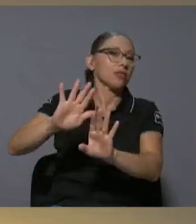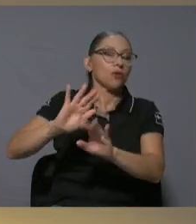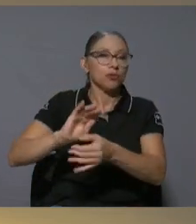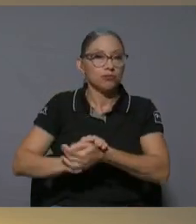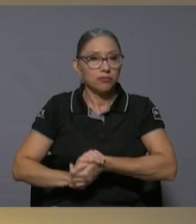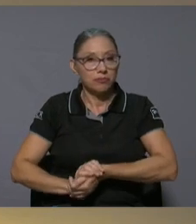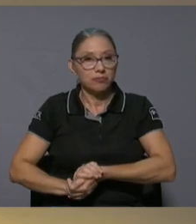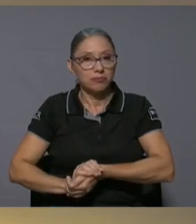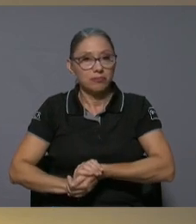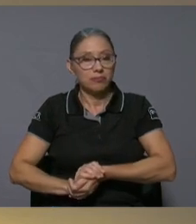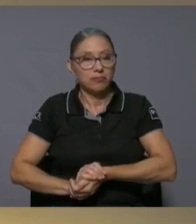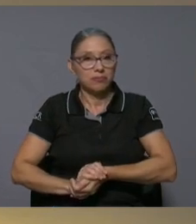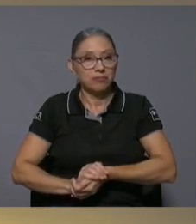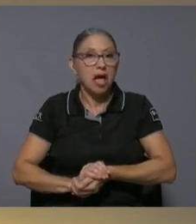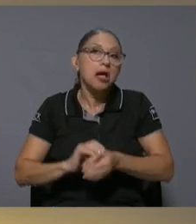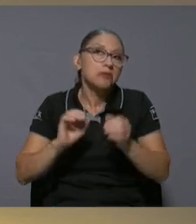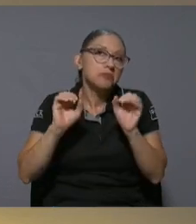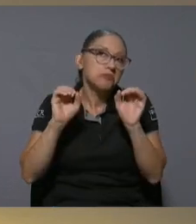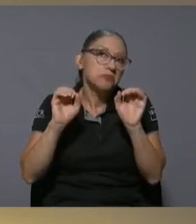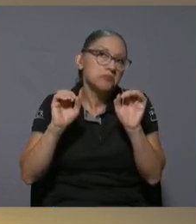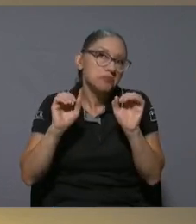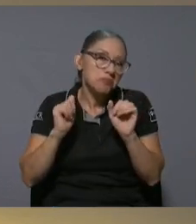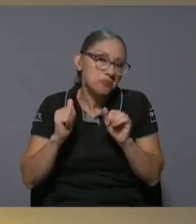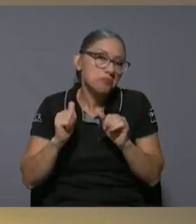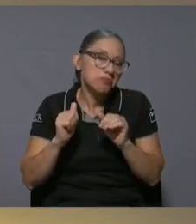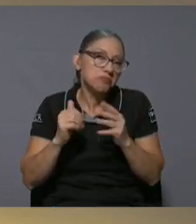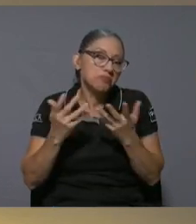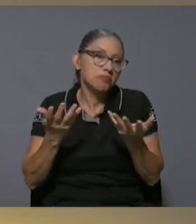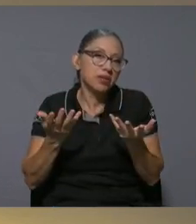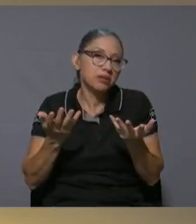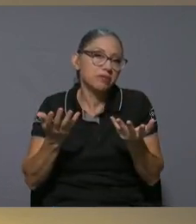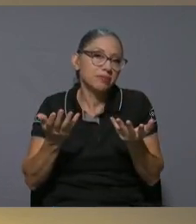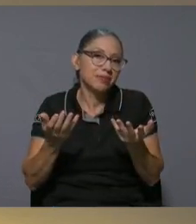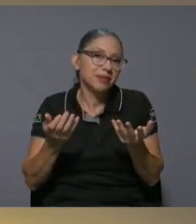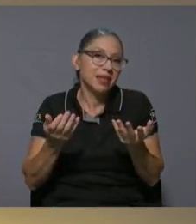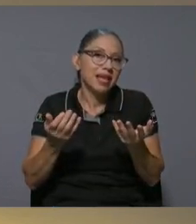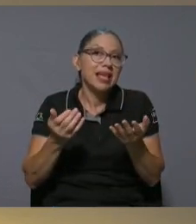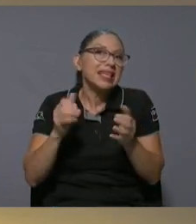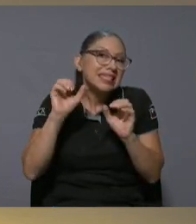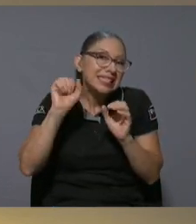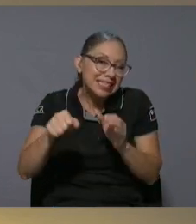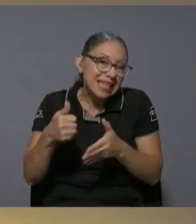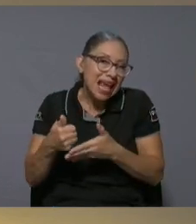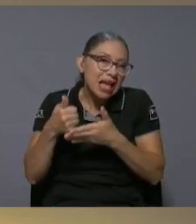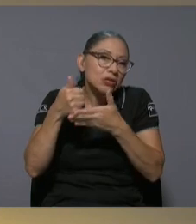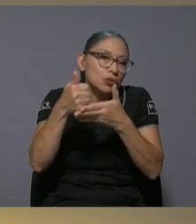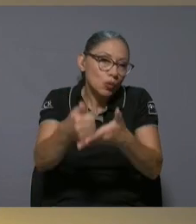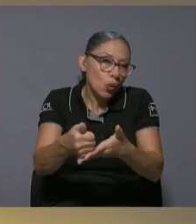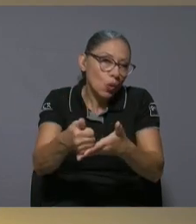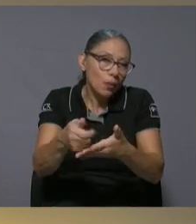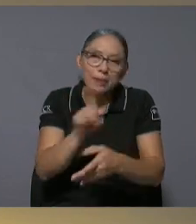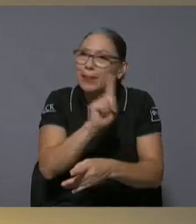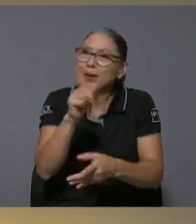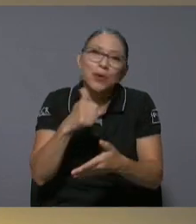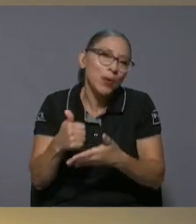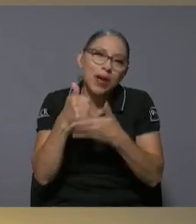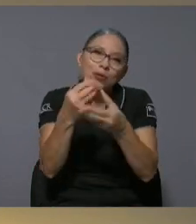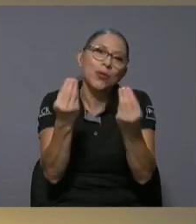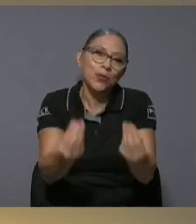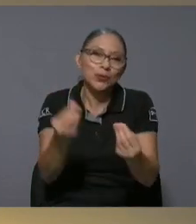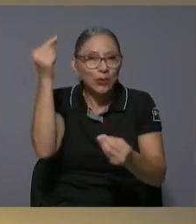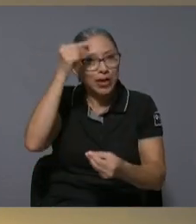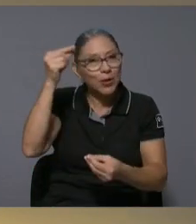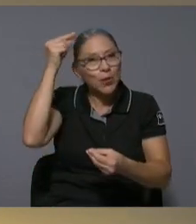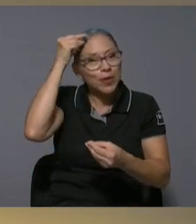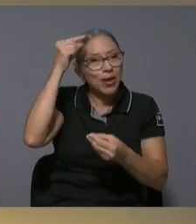puede haber ayudado pero no mucho el hecho de que el gobierno de la república tomó la decisión respecto a la relación